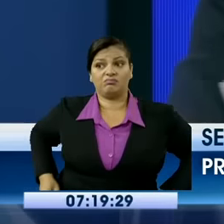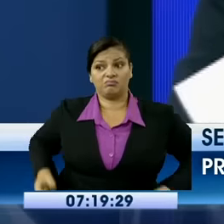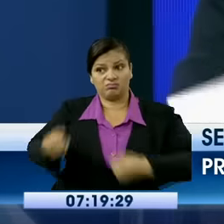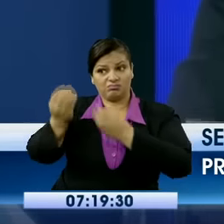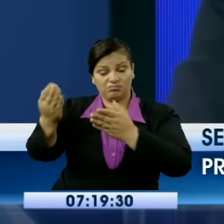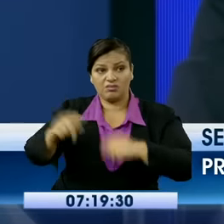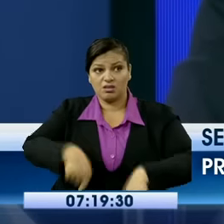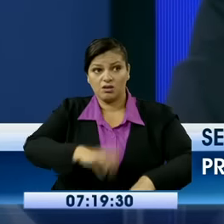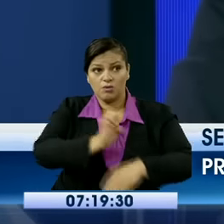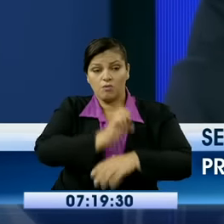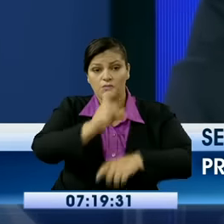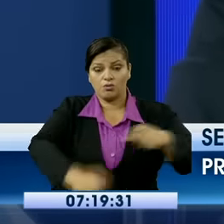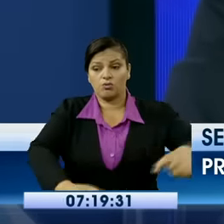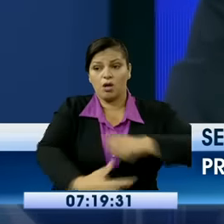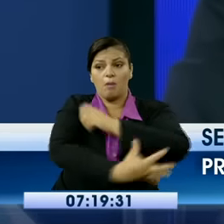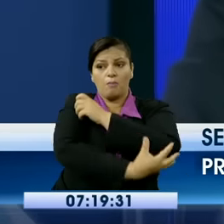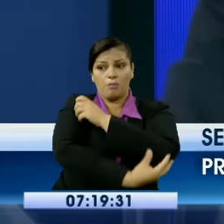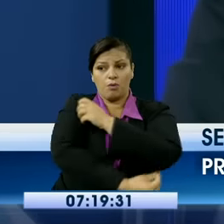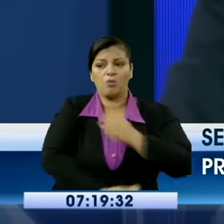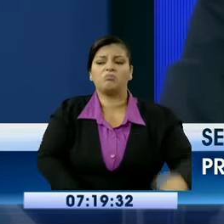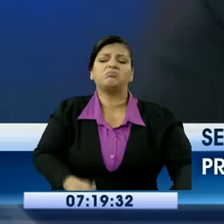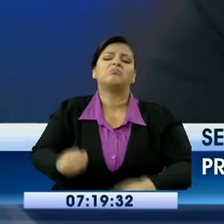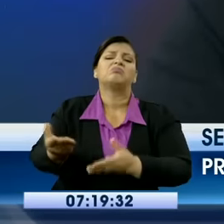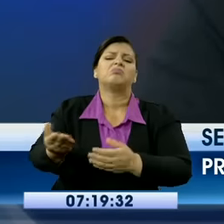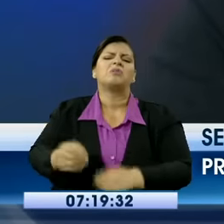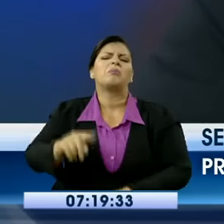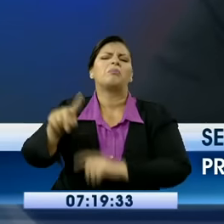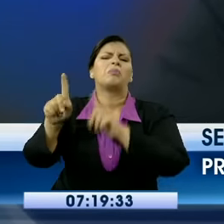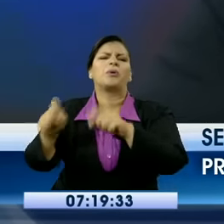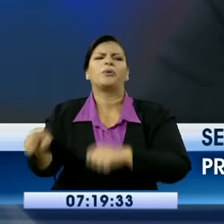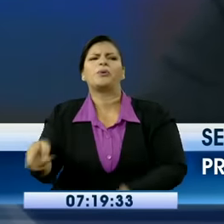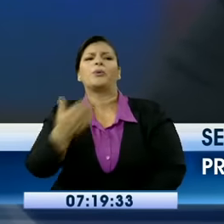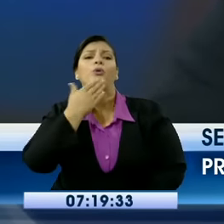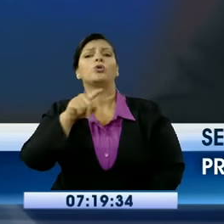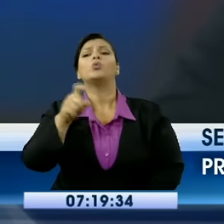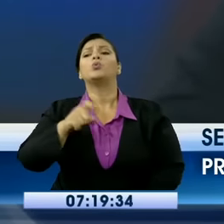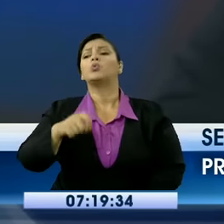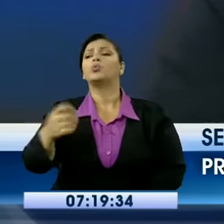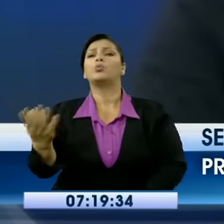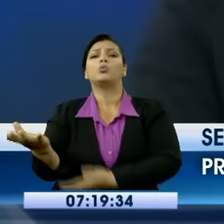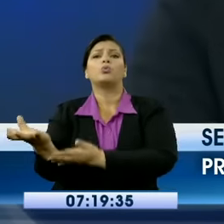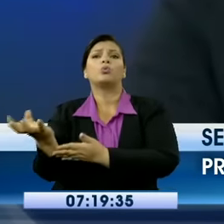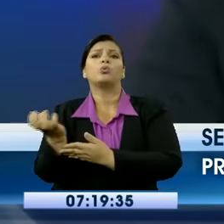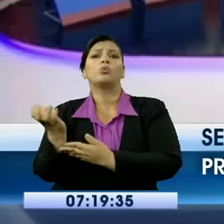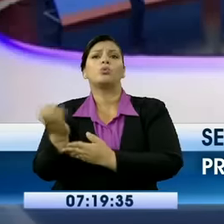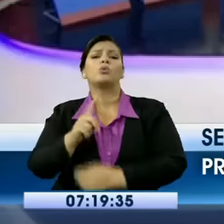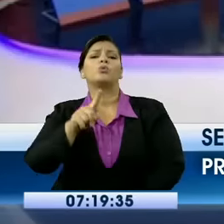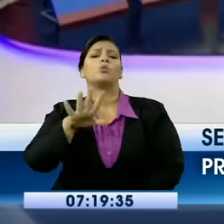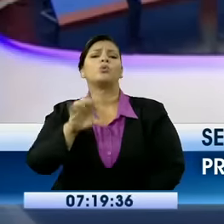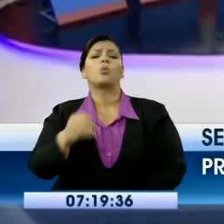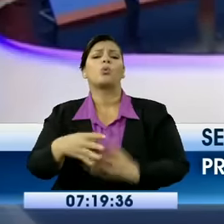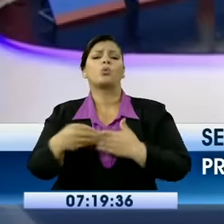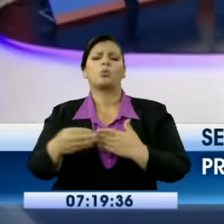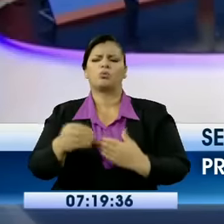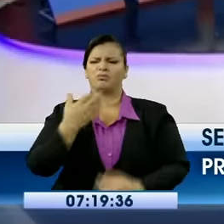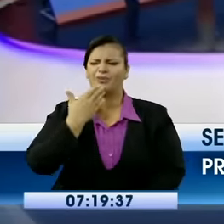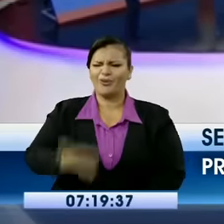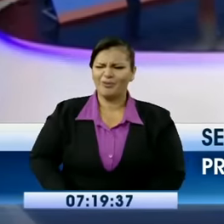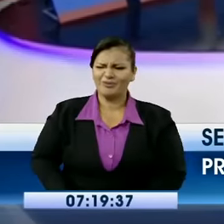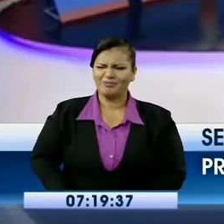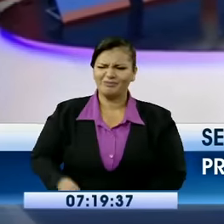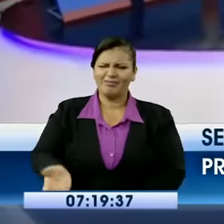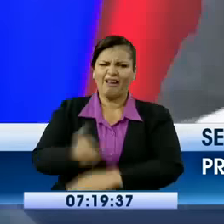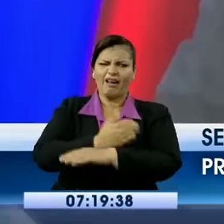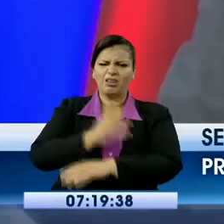Ecuador, ¿cómo proponen subir un bono a 150 dólares si se lo han quitado a medio millón? En este espacio se ofreció incentivos